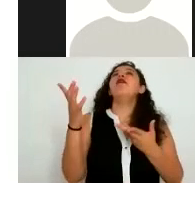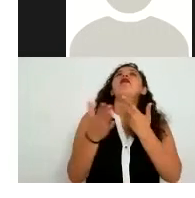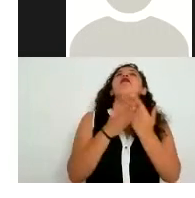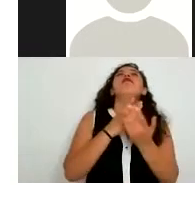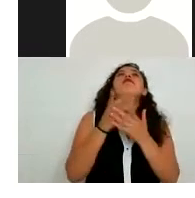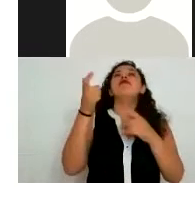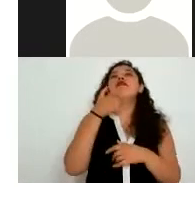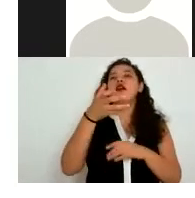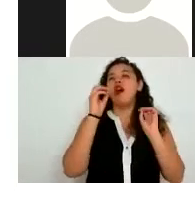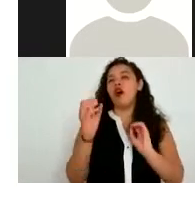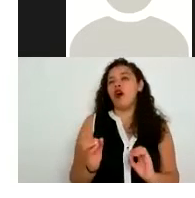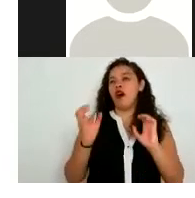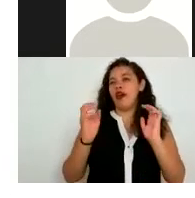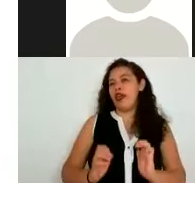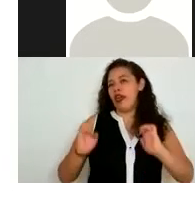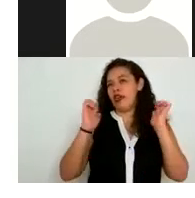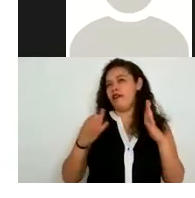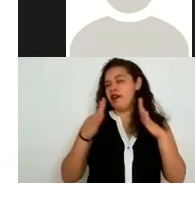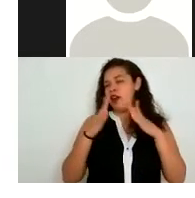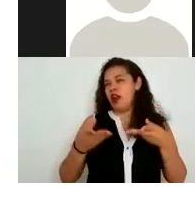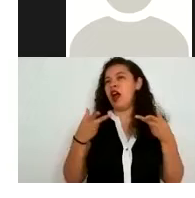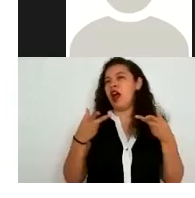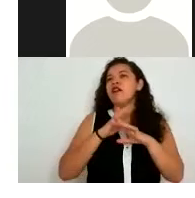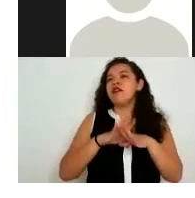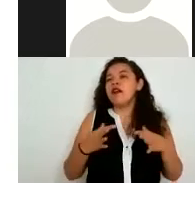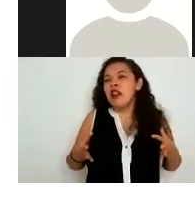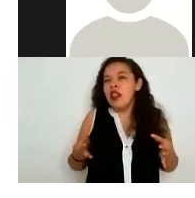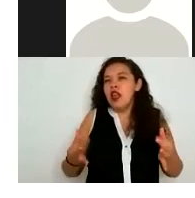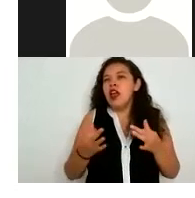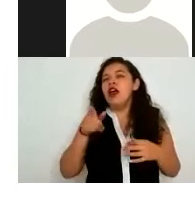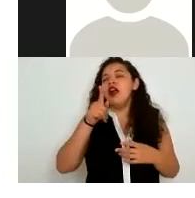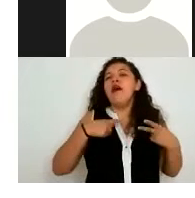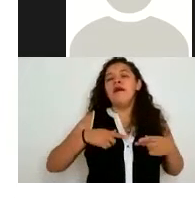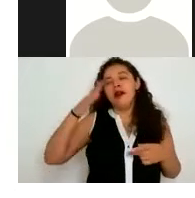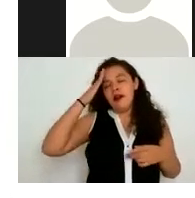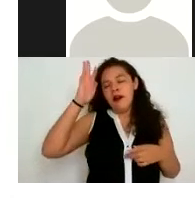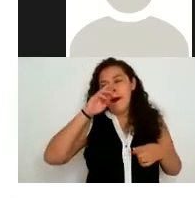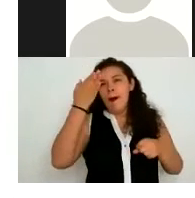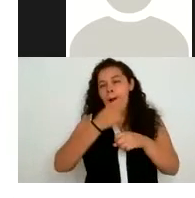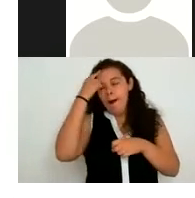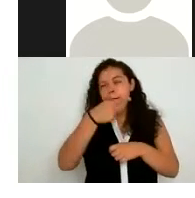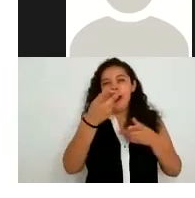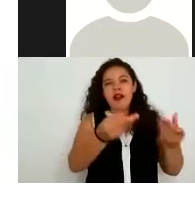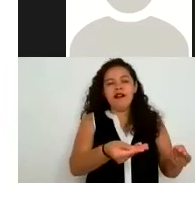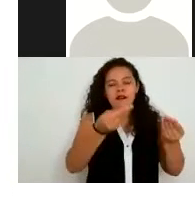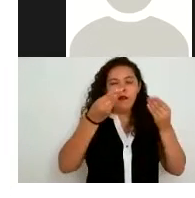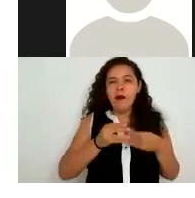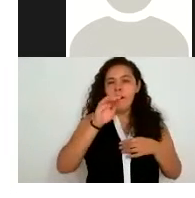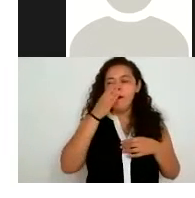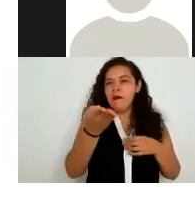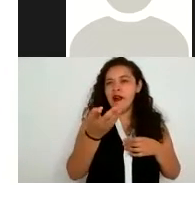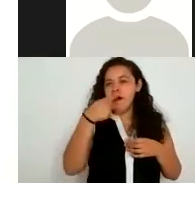sean datos sensibles los solicite el responsable para acreditar el mismo o sea por común acuerdo